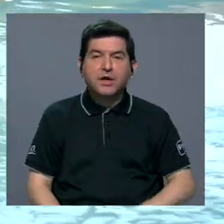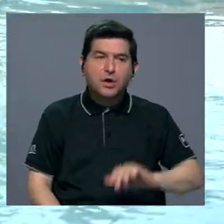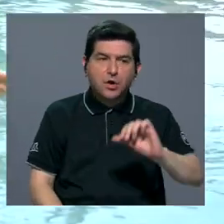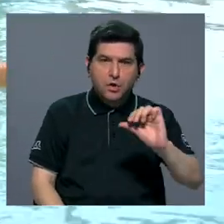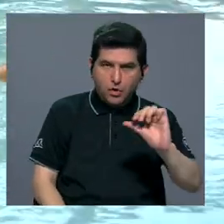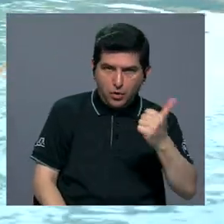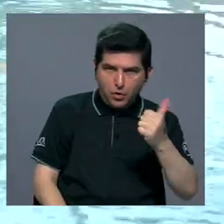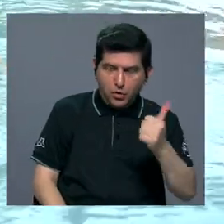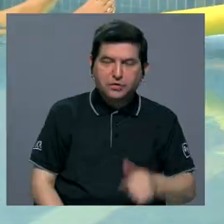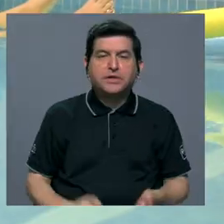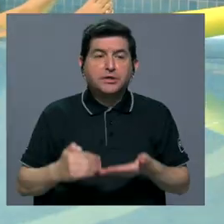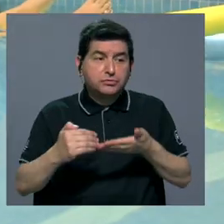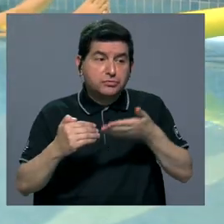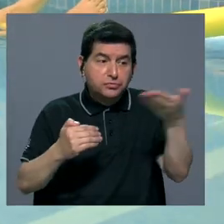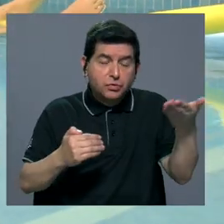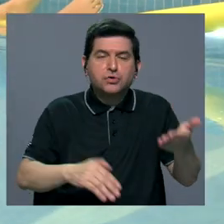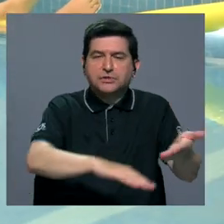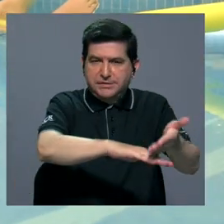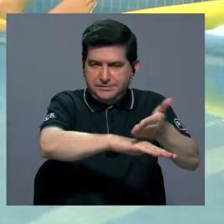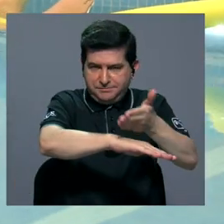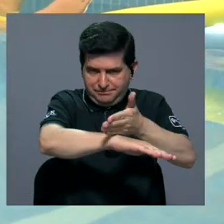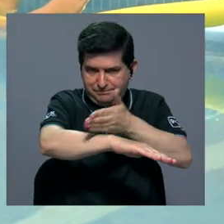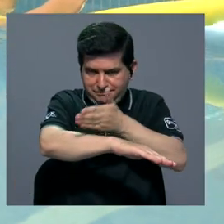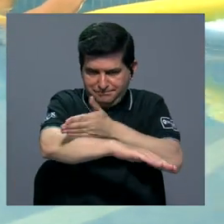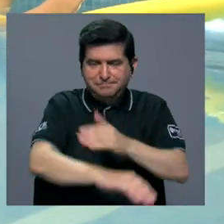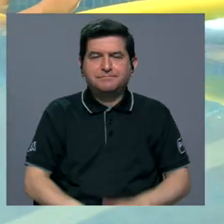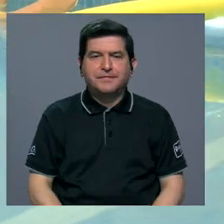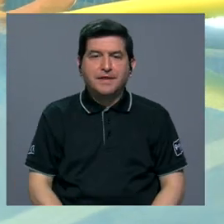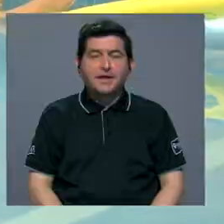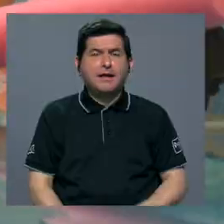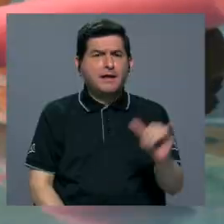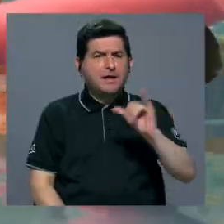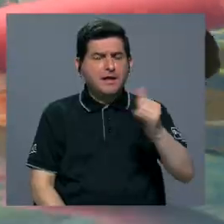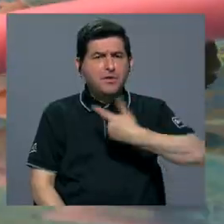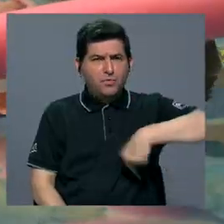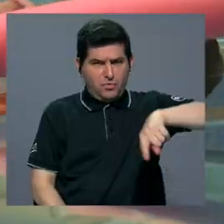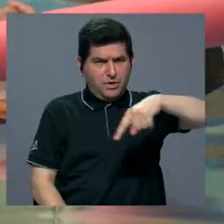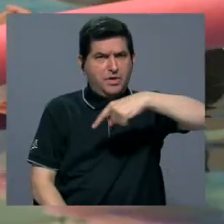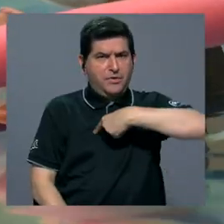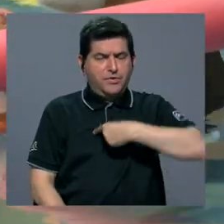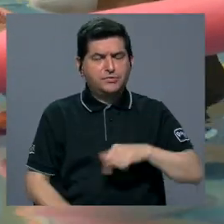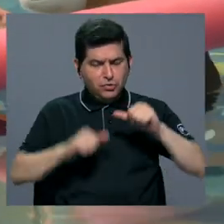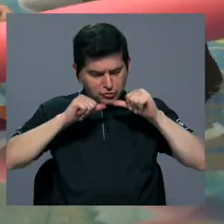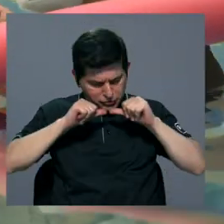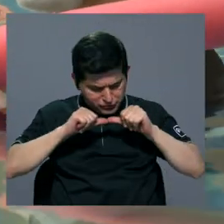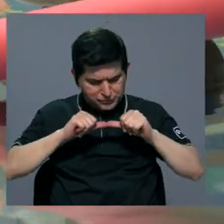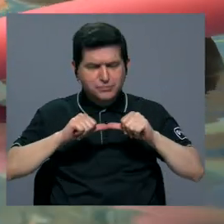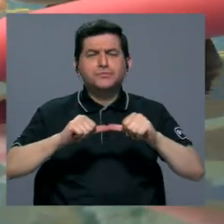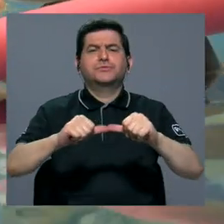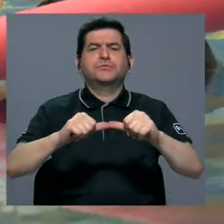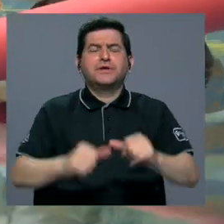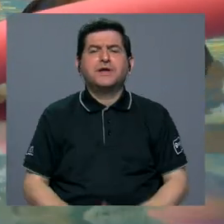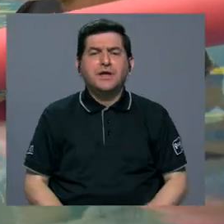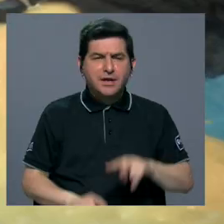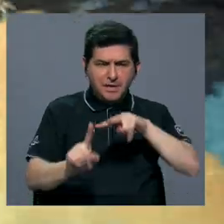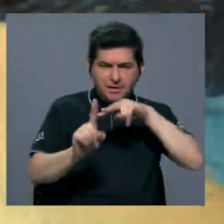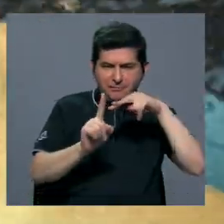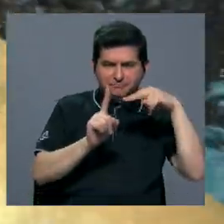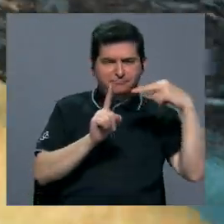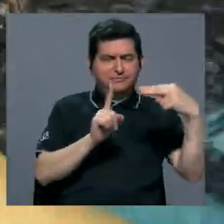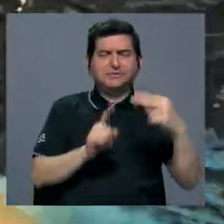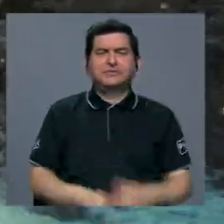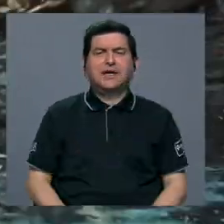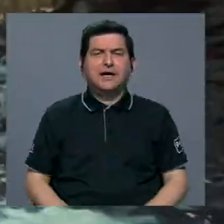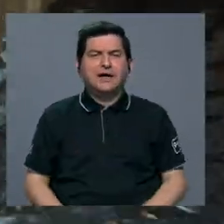aspectos para mejora y que eso también nos hace continuar en nuestra visión de